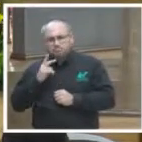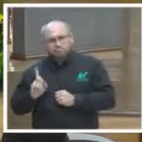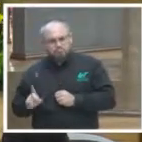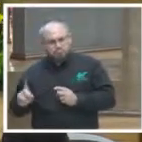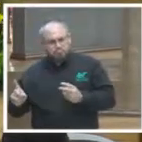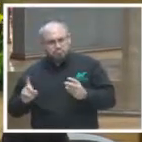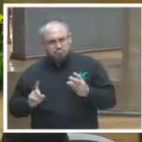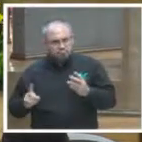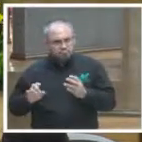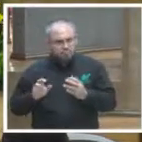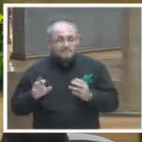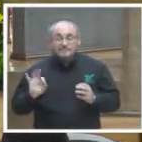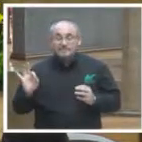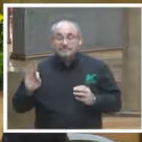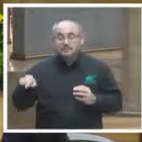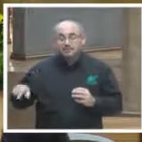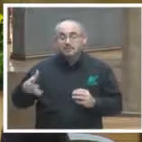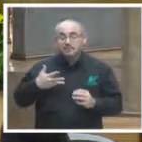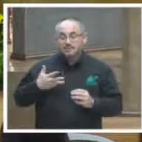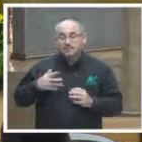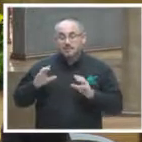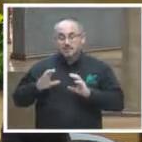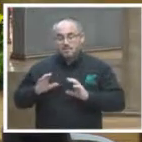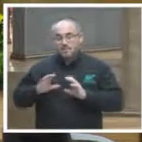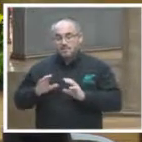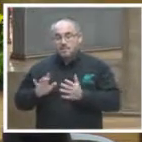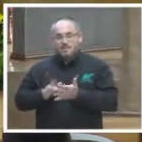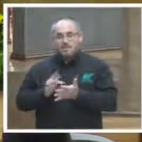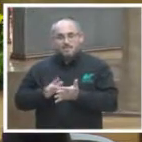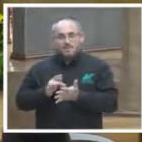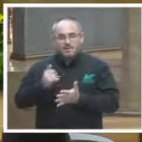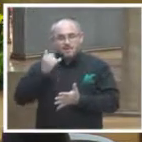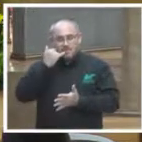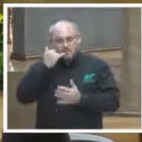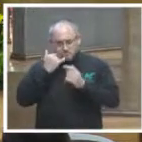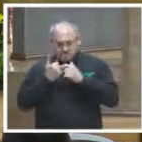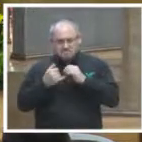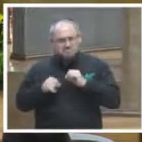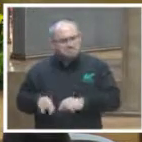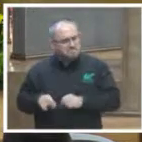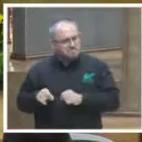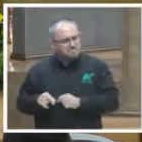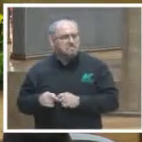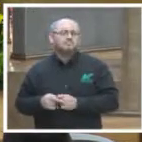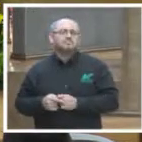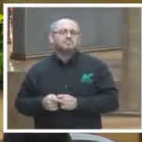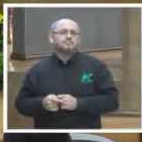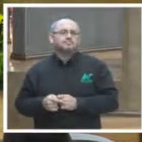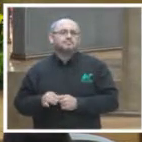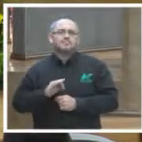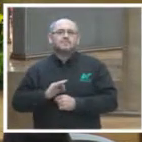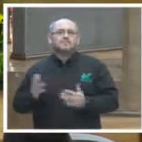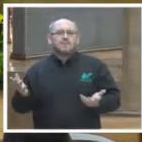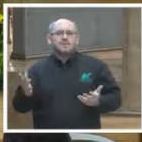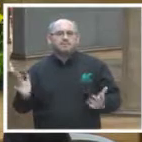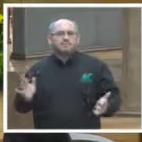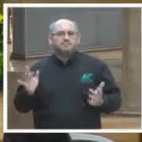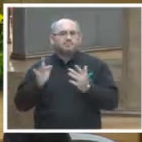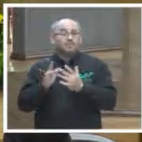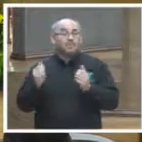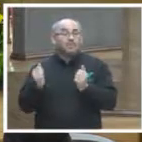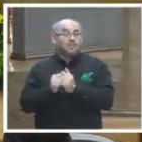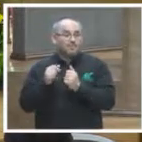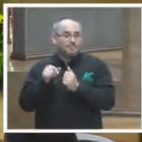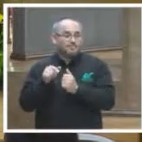de toda persona que cuente con una computadora una tableta o desde su mismo teléfono al alcance de todos estos